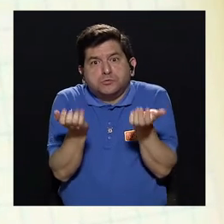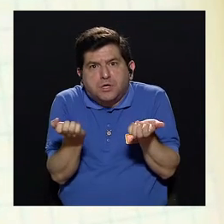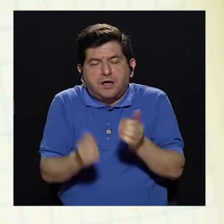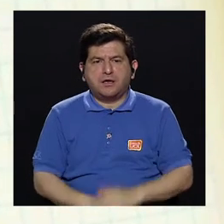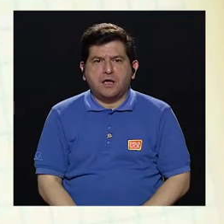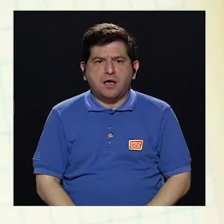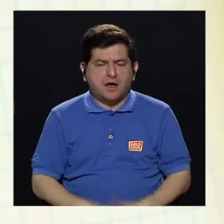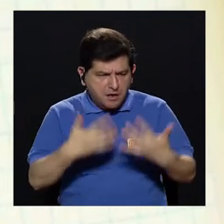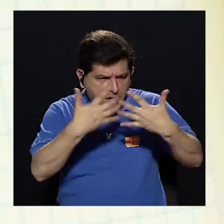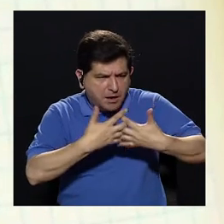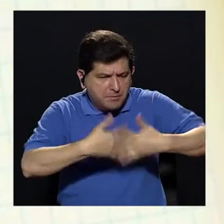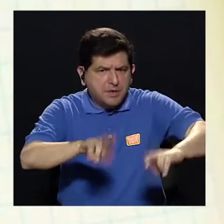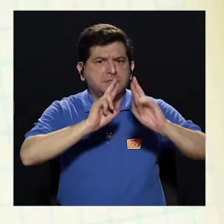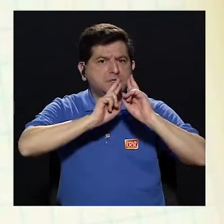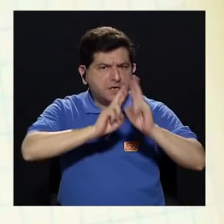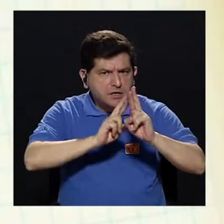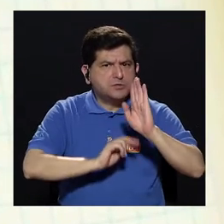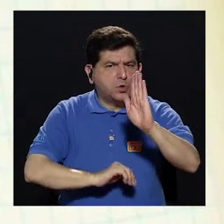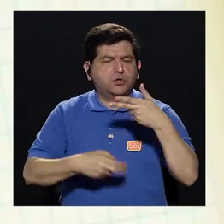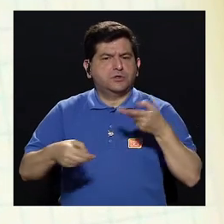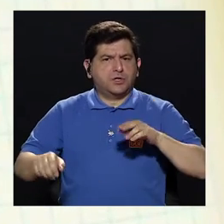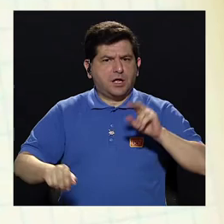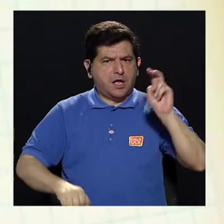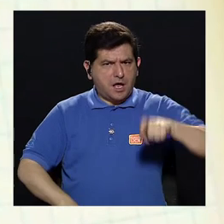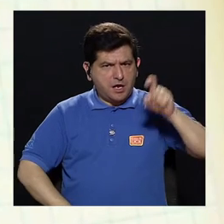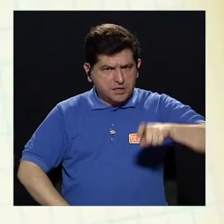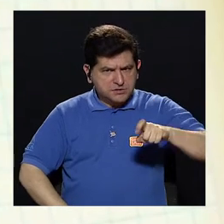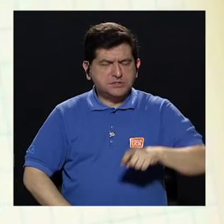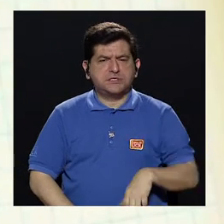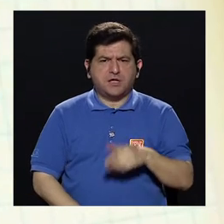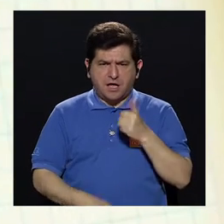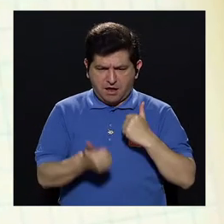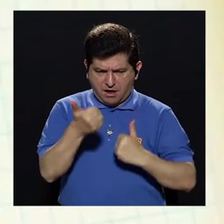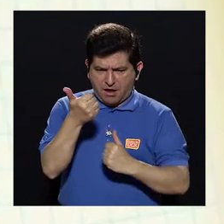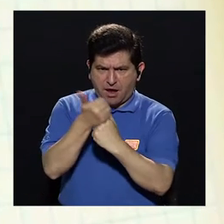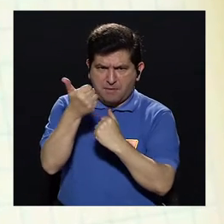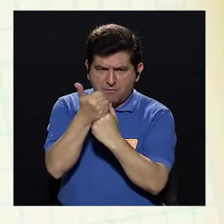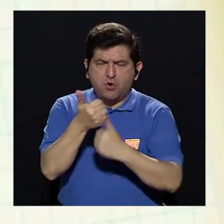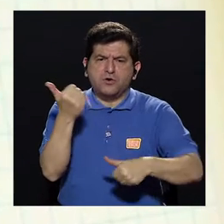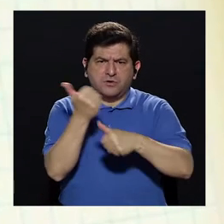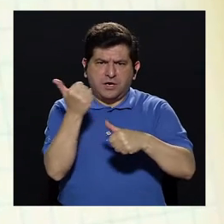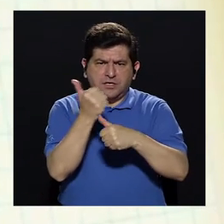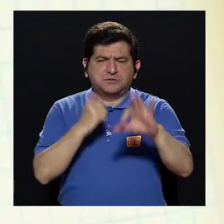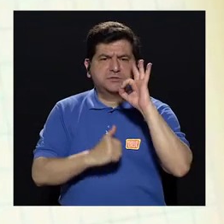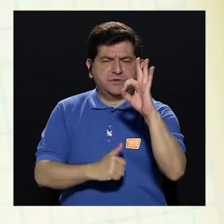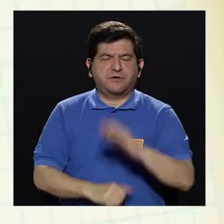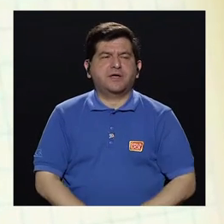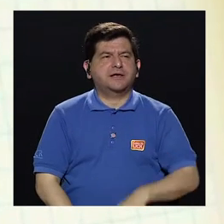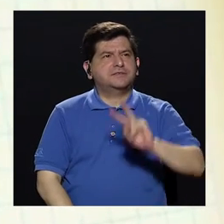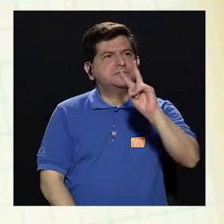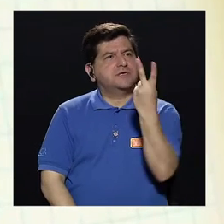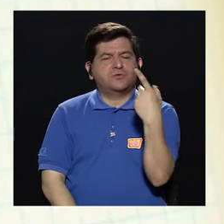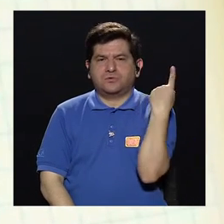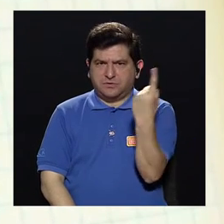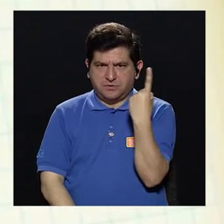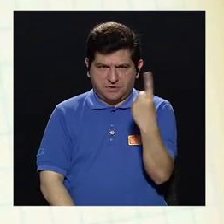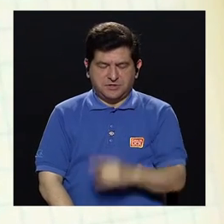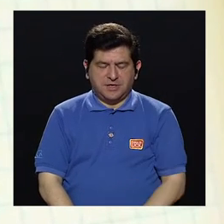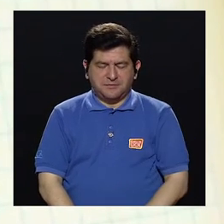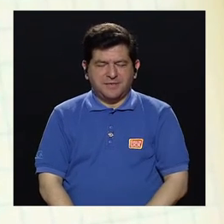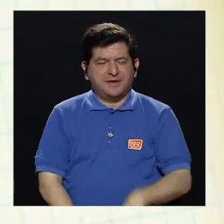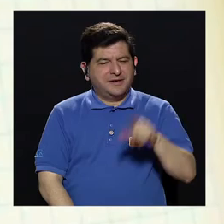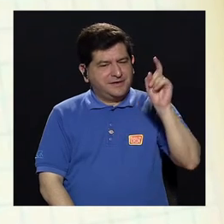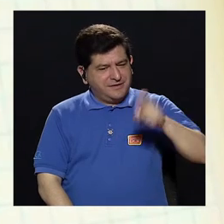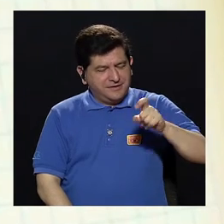una operadora que responda a sus necesidades, que lo asesore bien. Primer tema. Segundo tema, siempre es